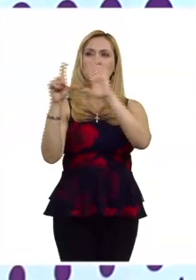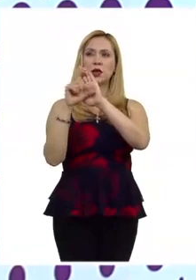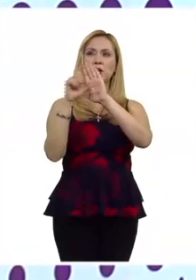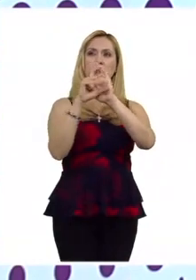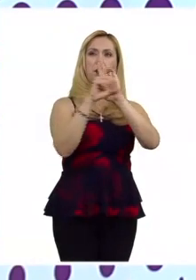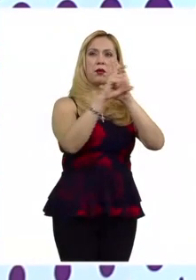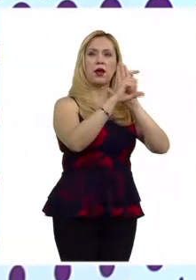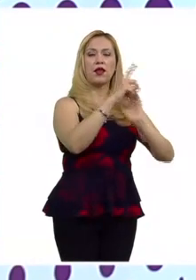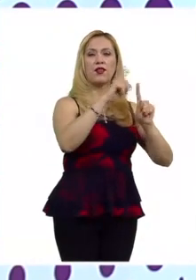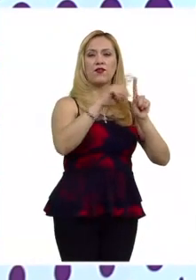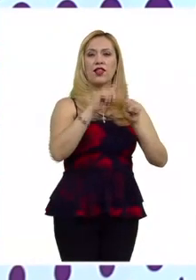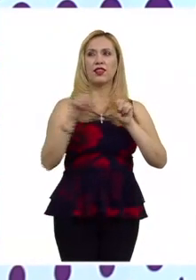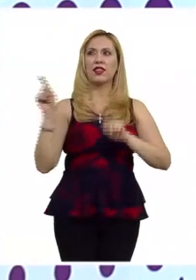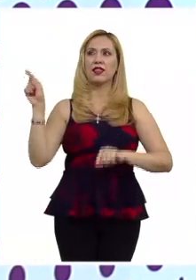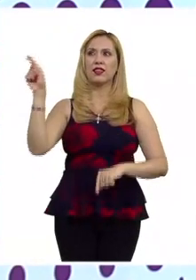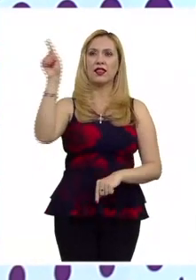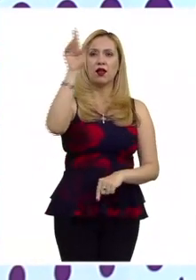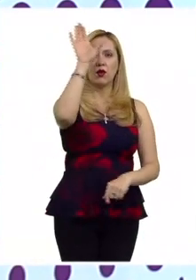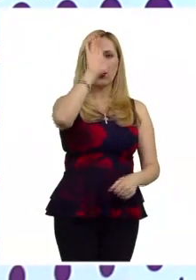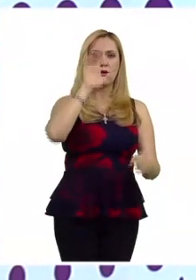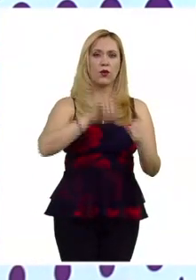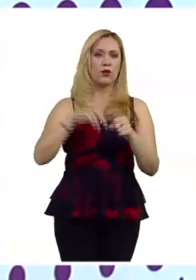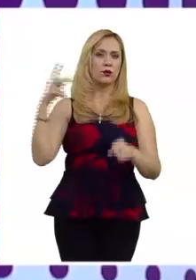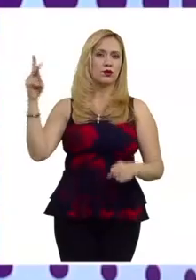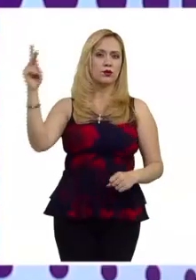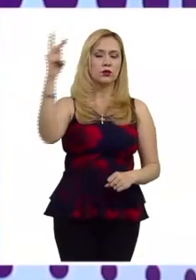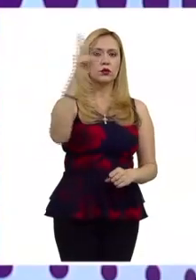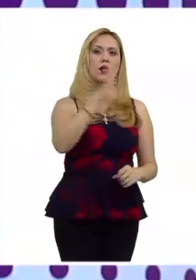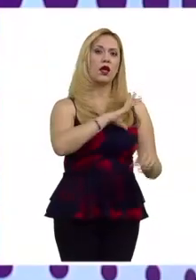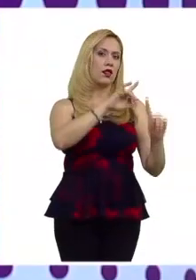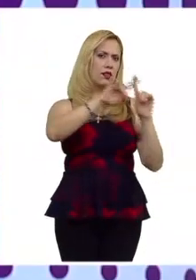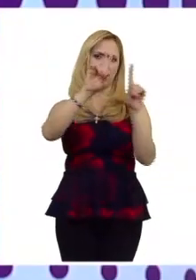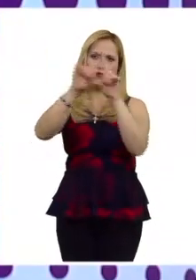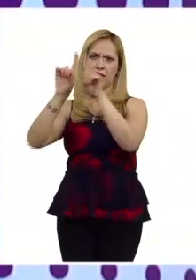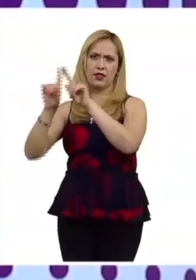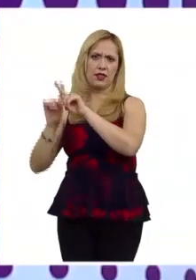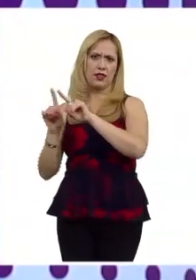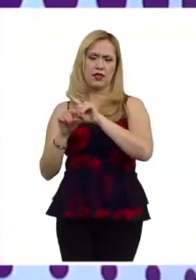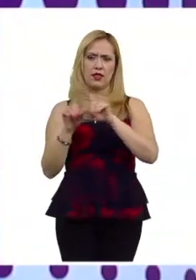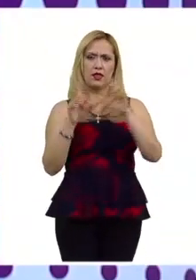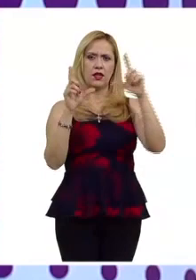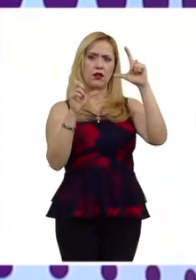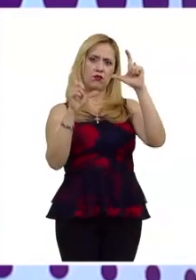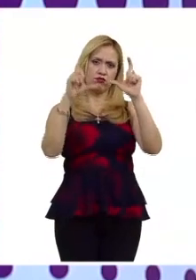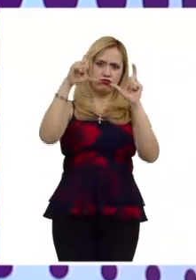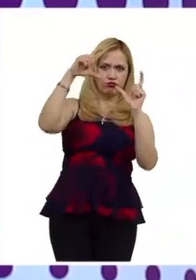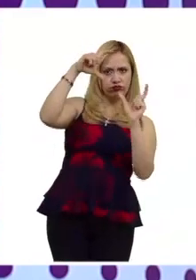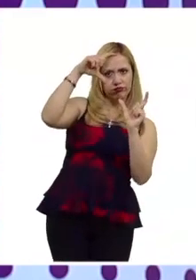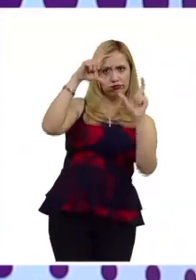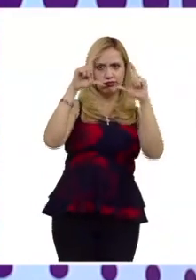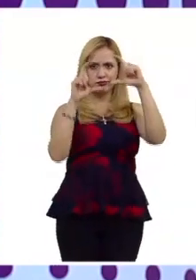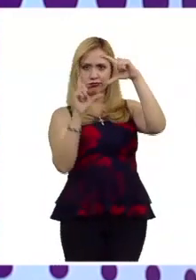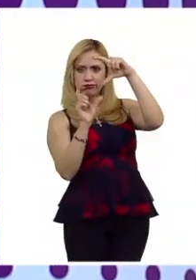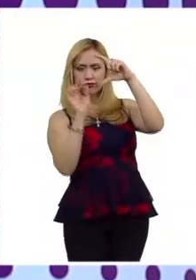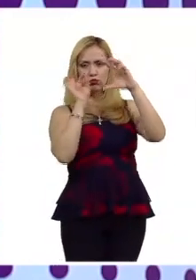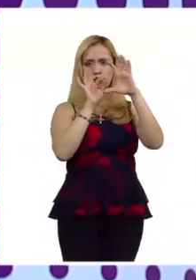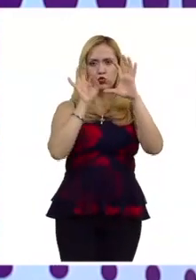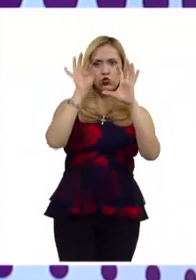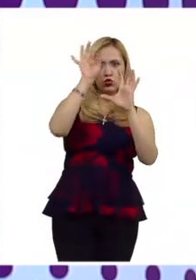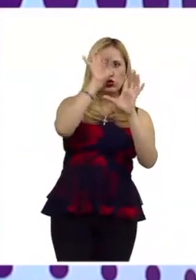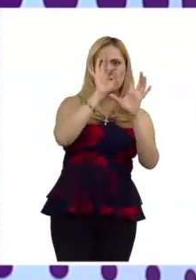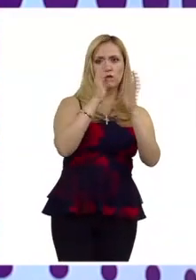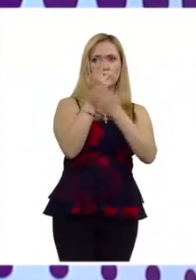tienen la swastika es un símbolo ancestral tienen variaciones tienen variaciones de rotación tienen puntos etcétera y